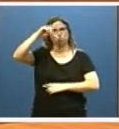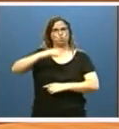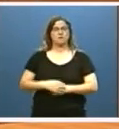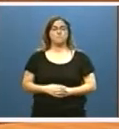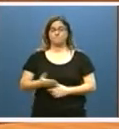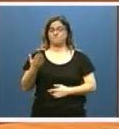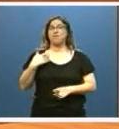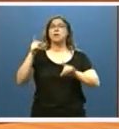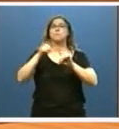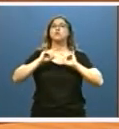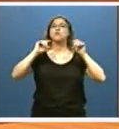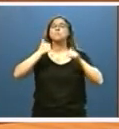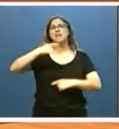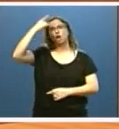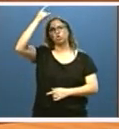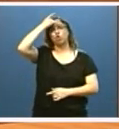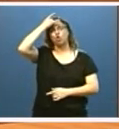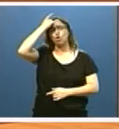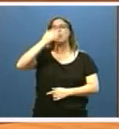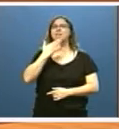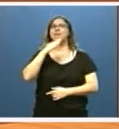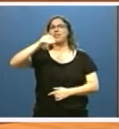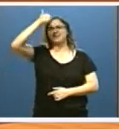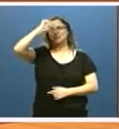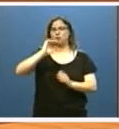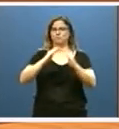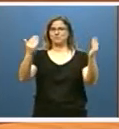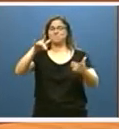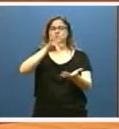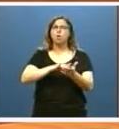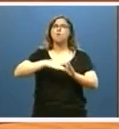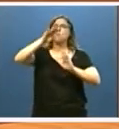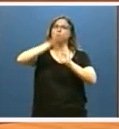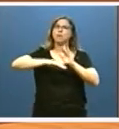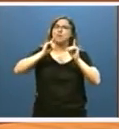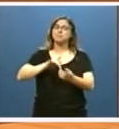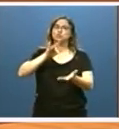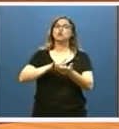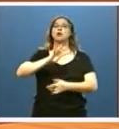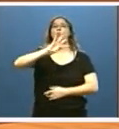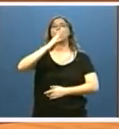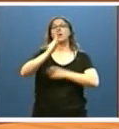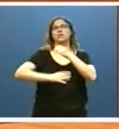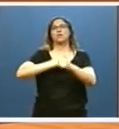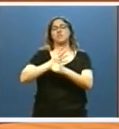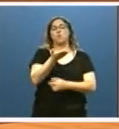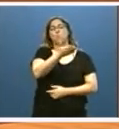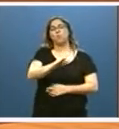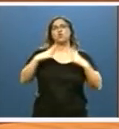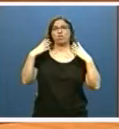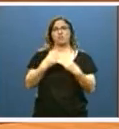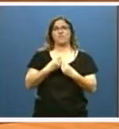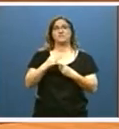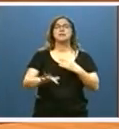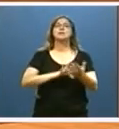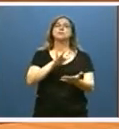inauguró en Toro la nueva edición de las Edades del Hombre. Estamos desarrollando el programa conmemorativo del cuarto centenario de la muerte de Cervantes y